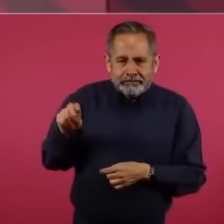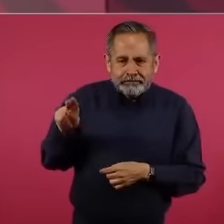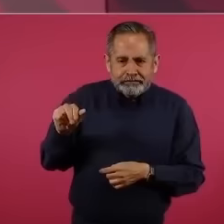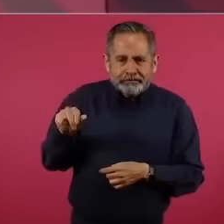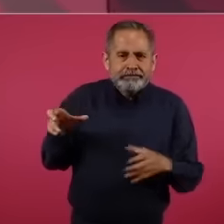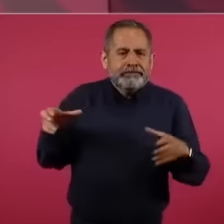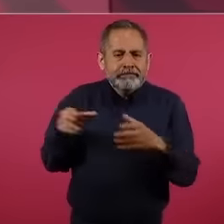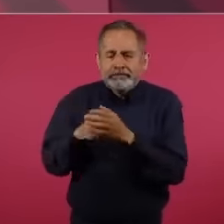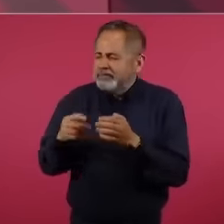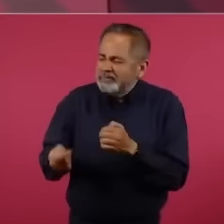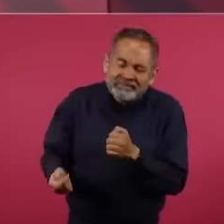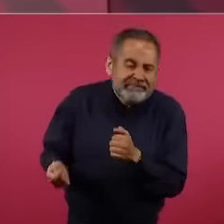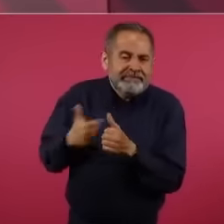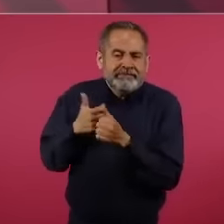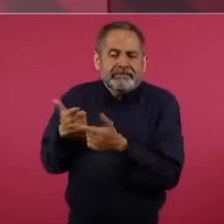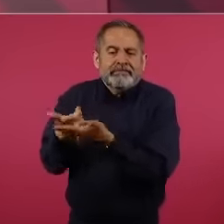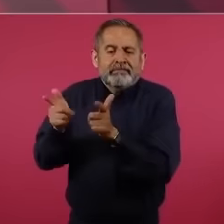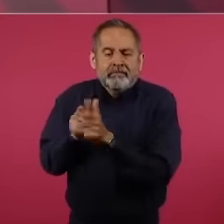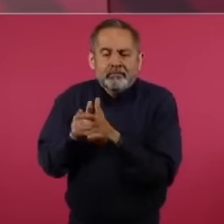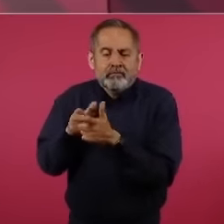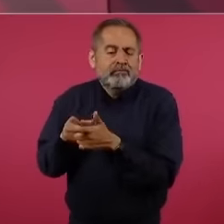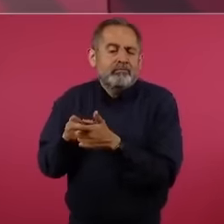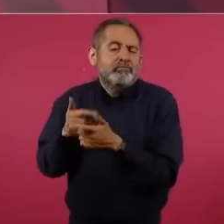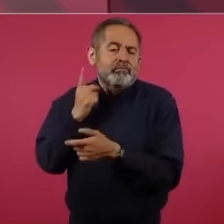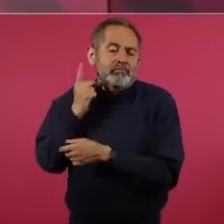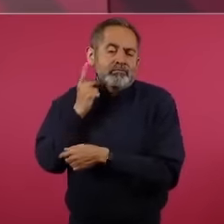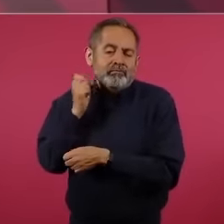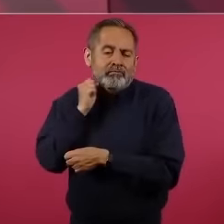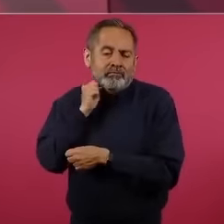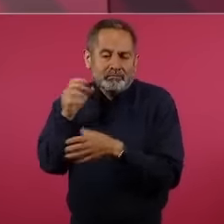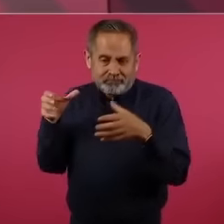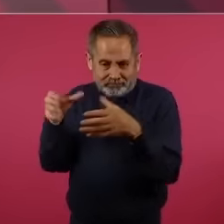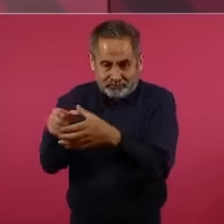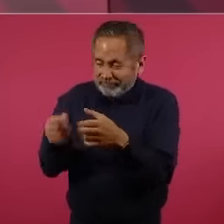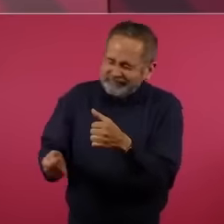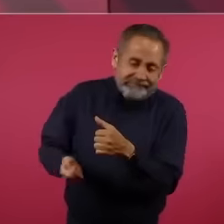primer grupo parlamentario, para que vean los cambios,